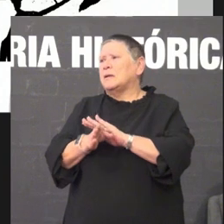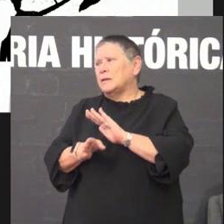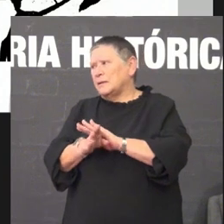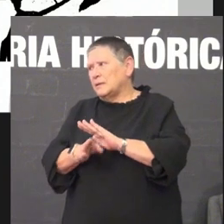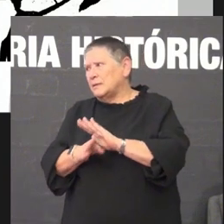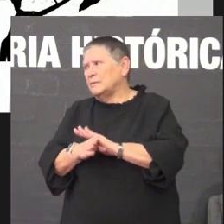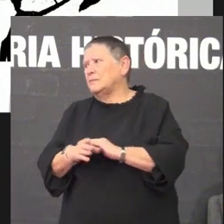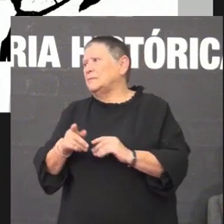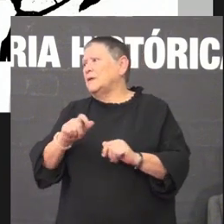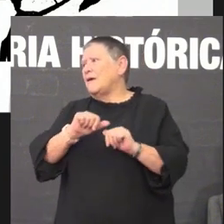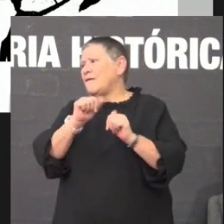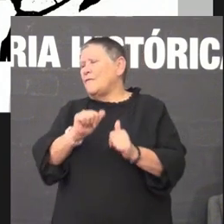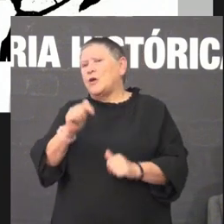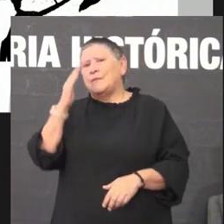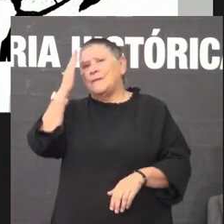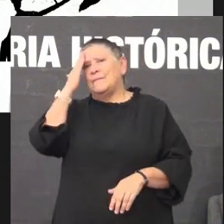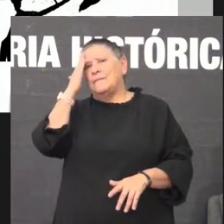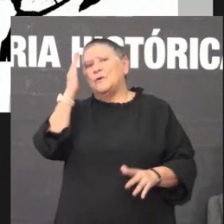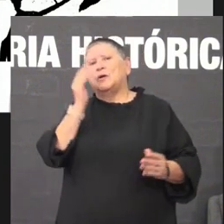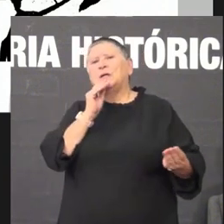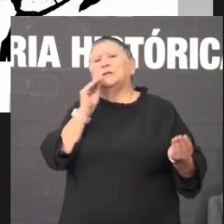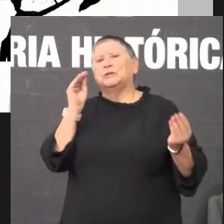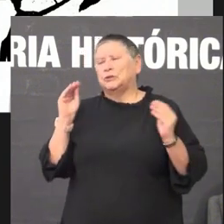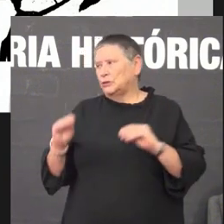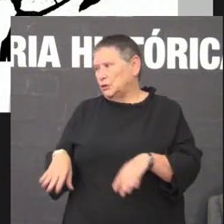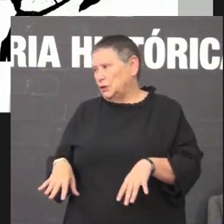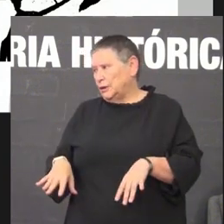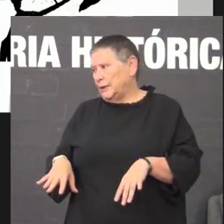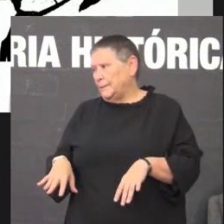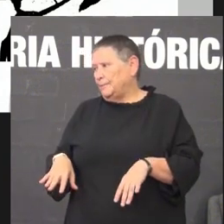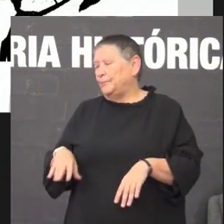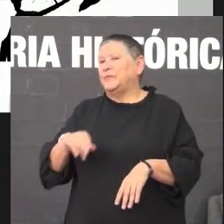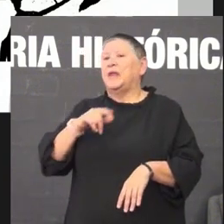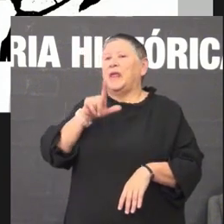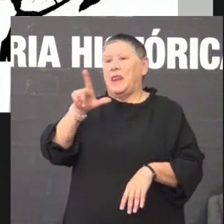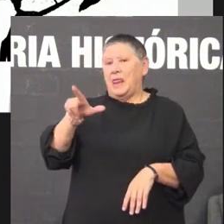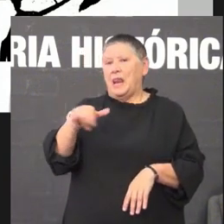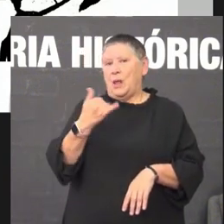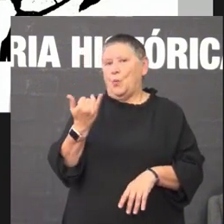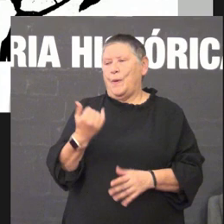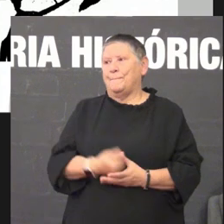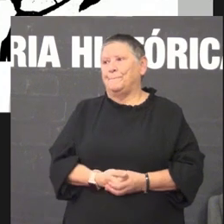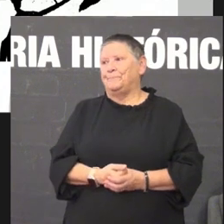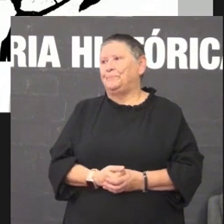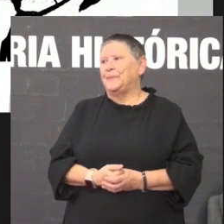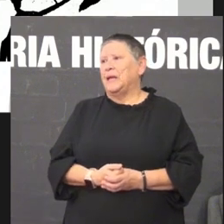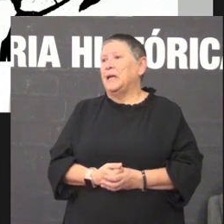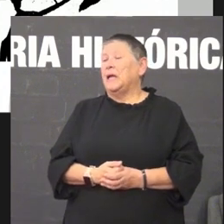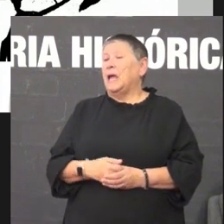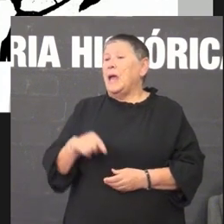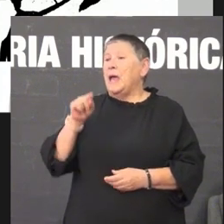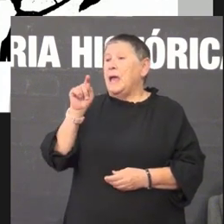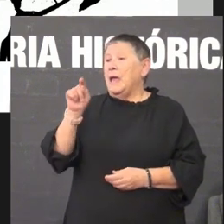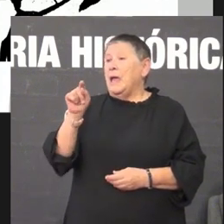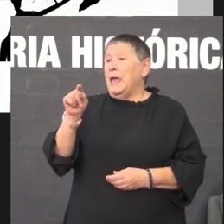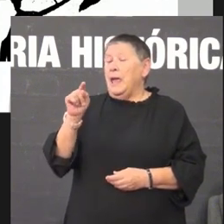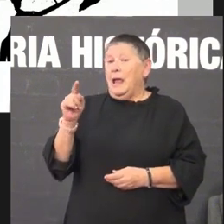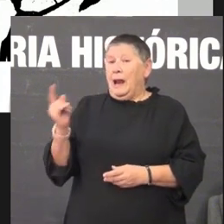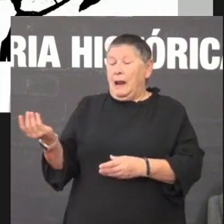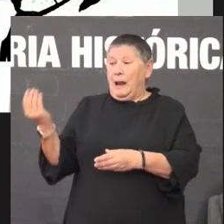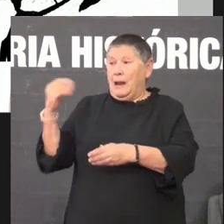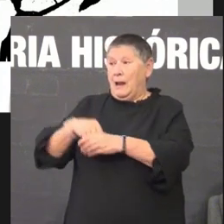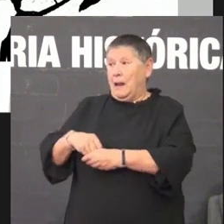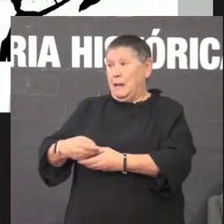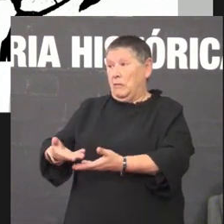da memoria histórica e da lingua ele cando lle proponen entrar na Real Academia